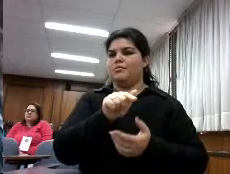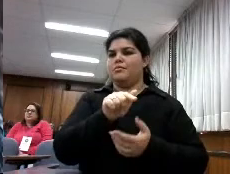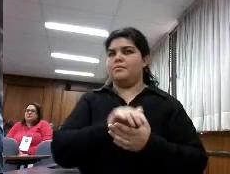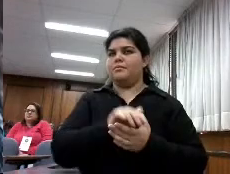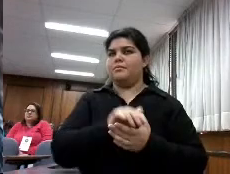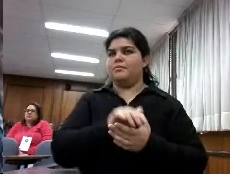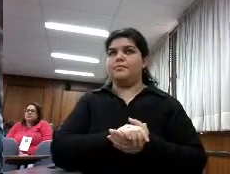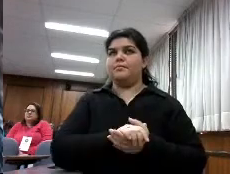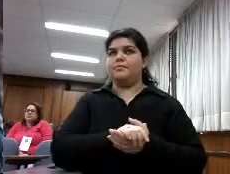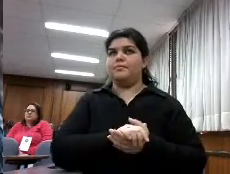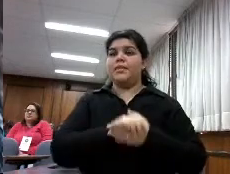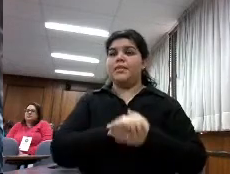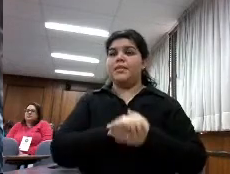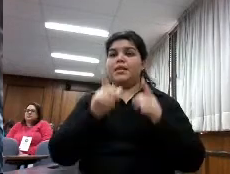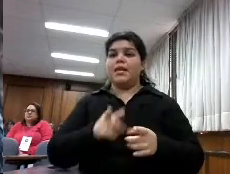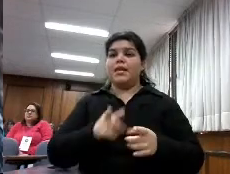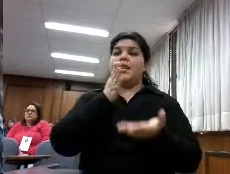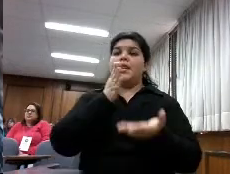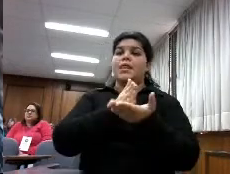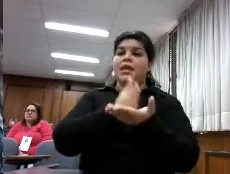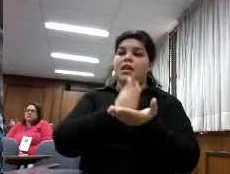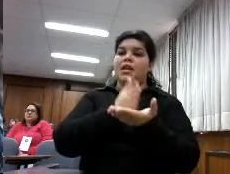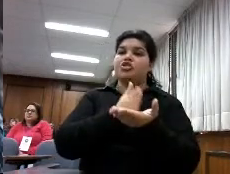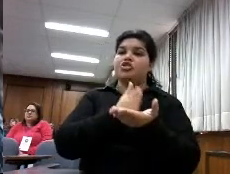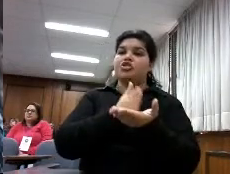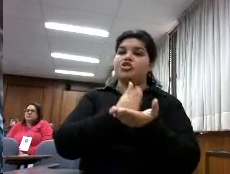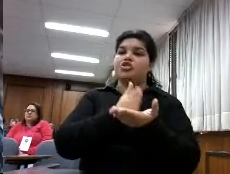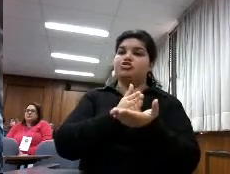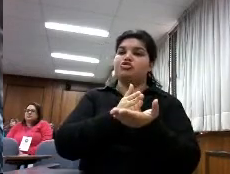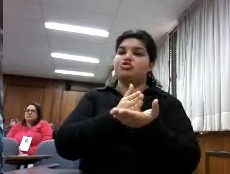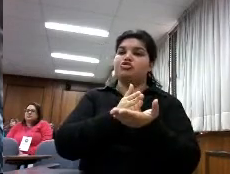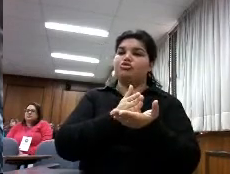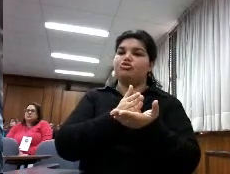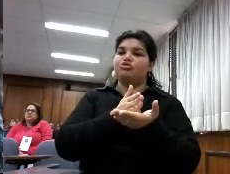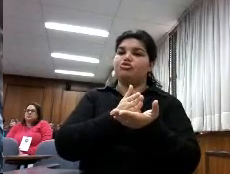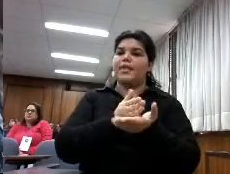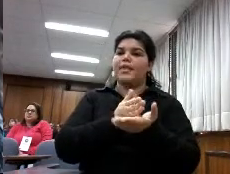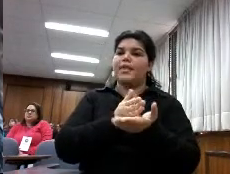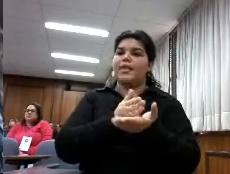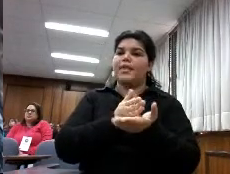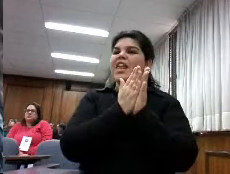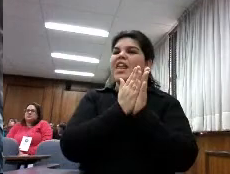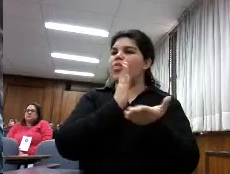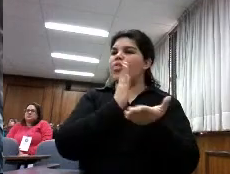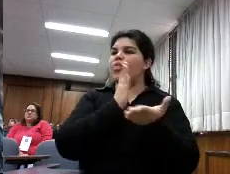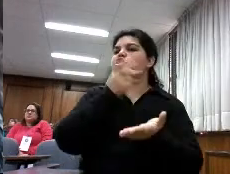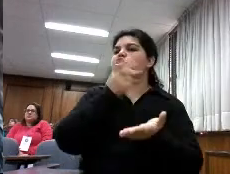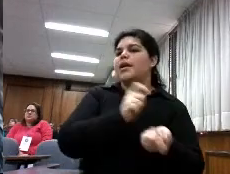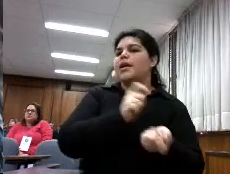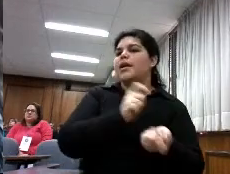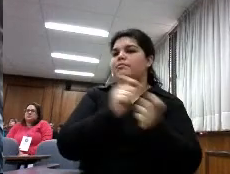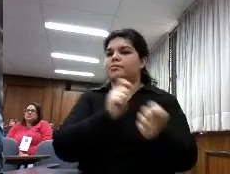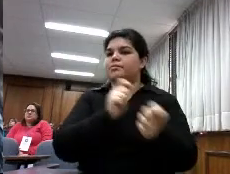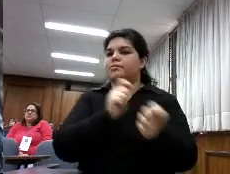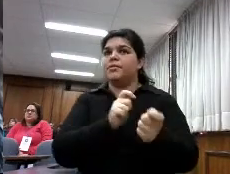el derecho a prestar contenido indefinidamente que es un modelo de negocio lo mínimo sucede con la